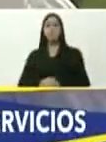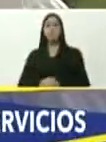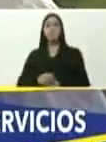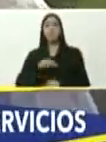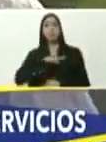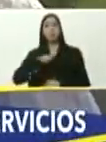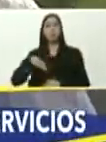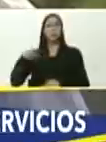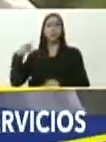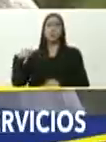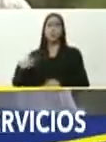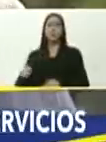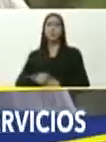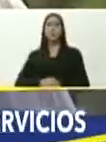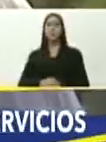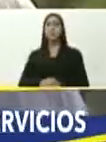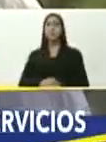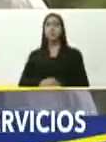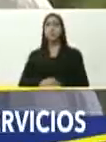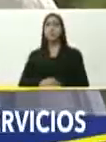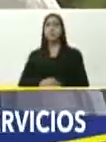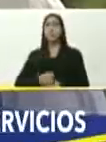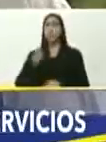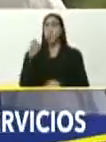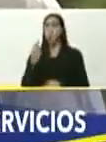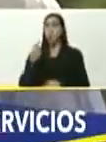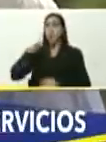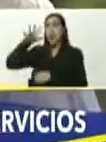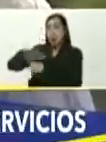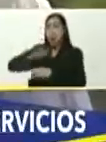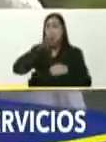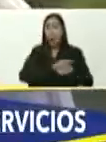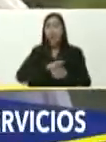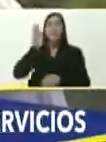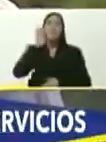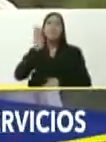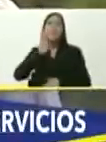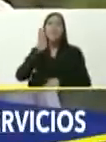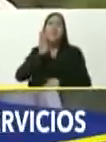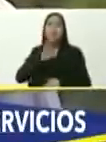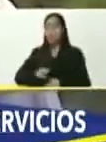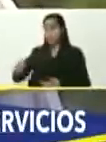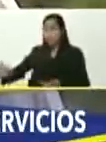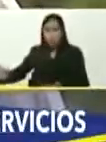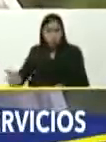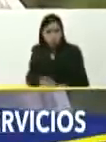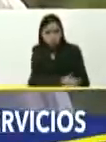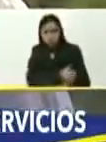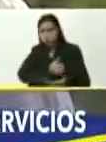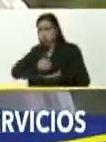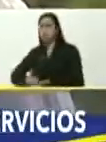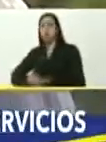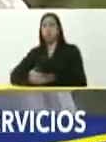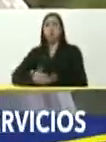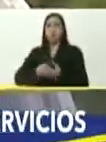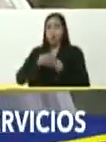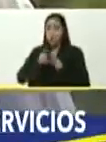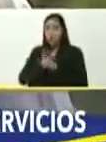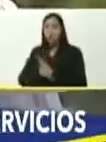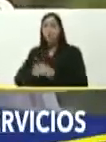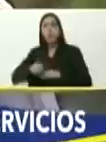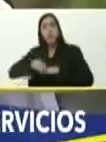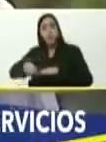tenemos, son, unas once compactadoras, de basura, para recoger, toda la basura, de todo el Gran Sucre,